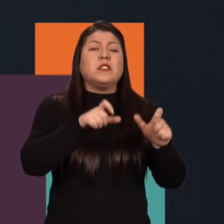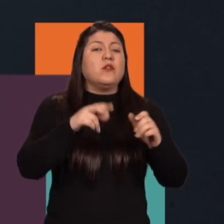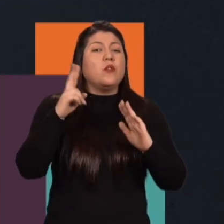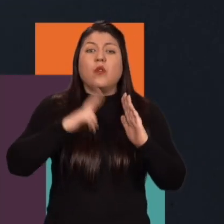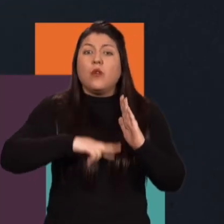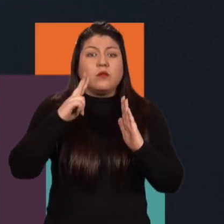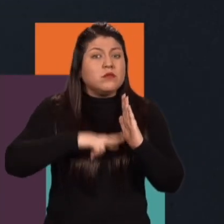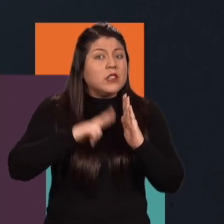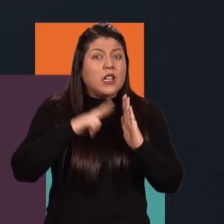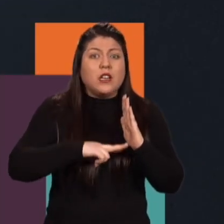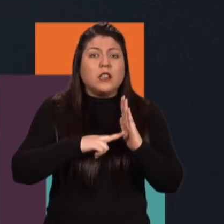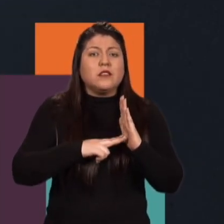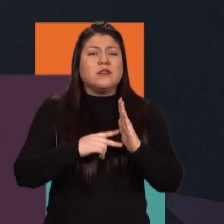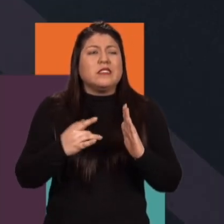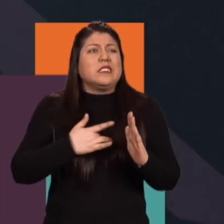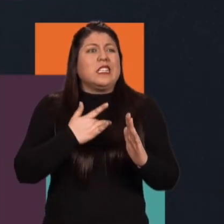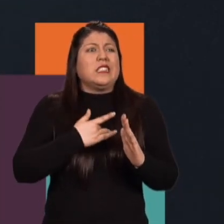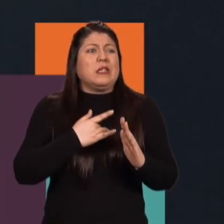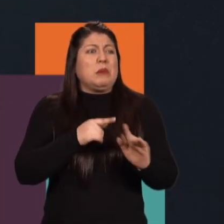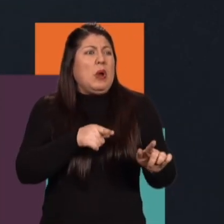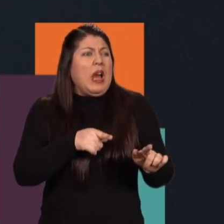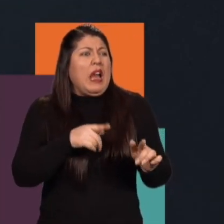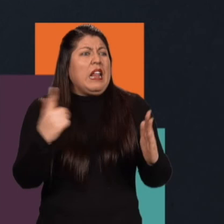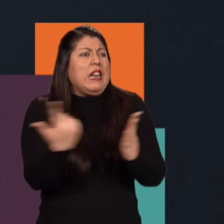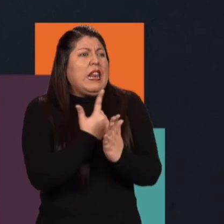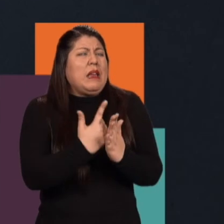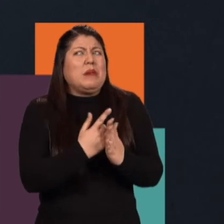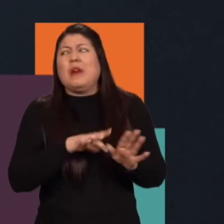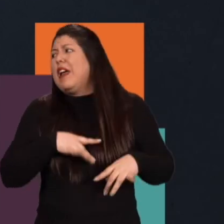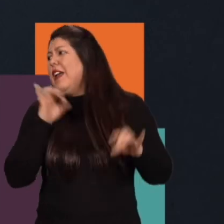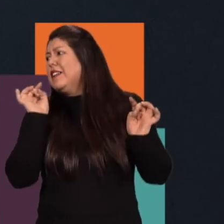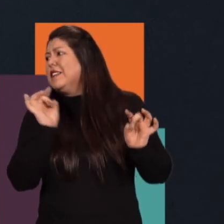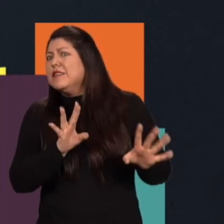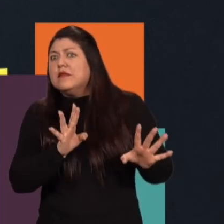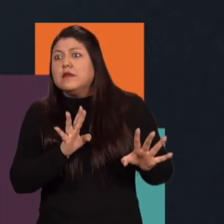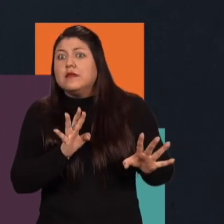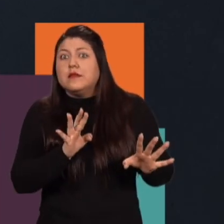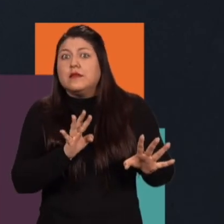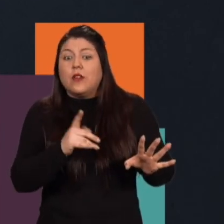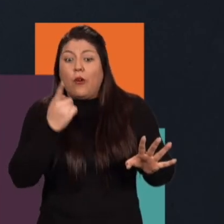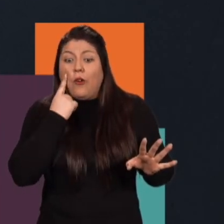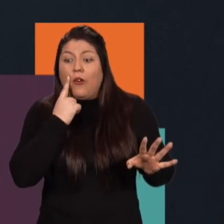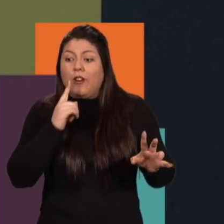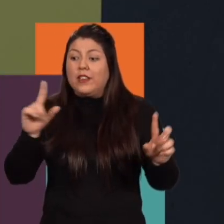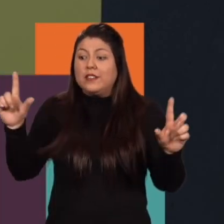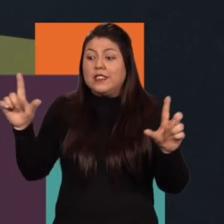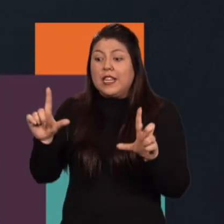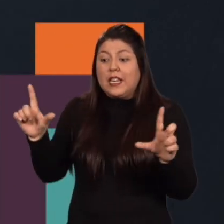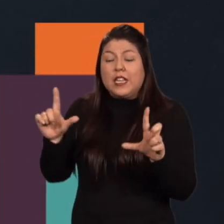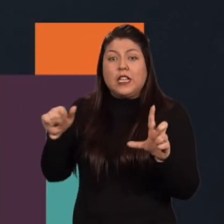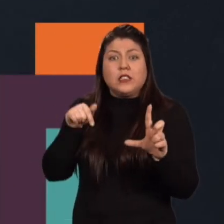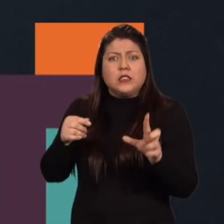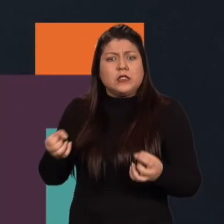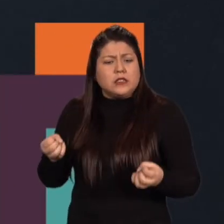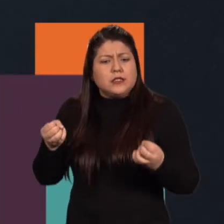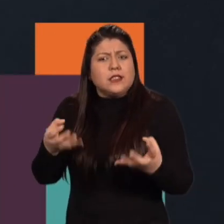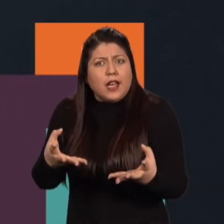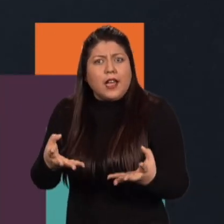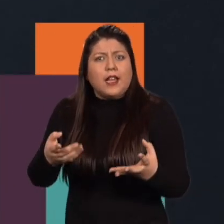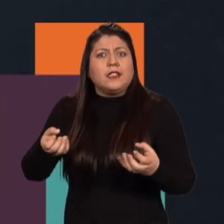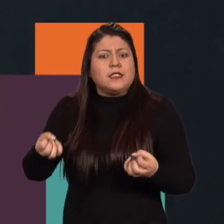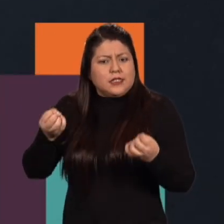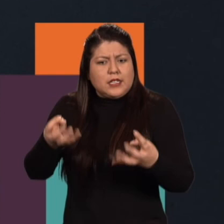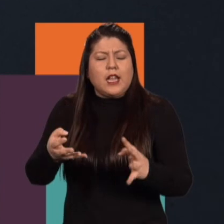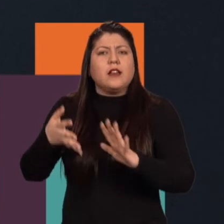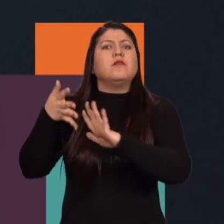utilizado en este país en un país que no lee en un país que tiene alergia ante los libros pues evidentemente es la